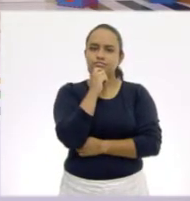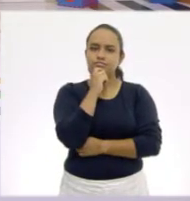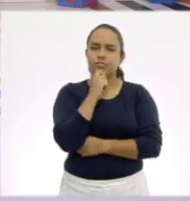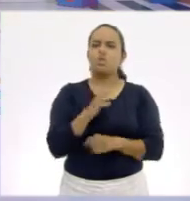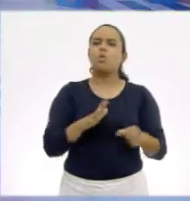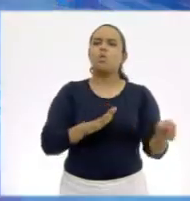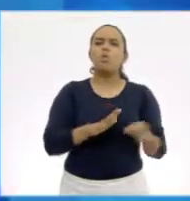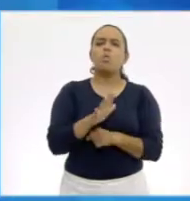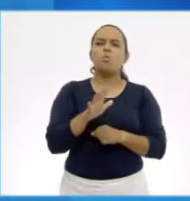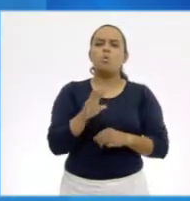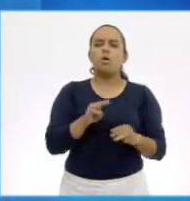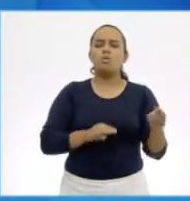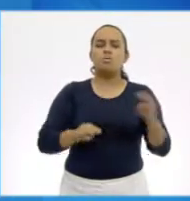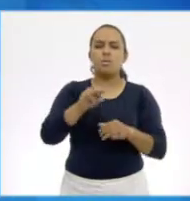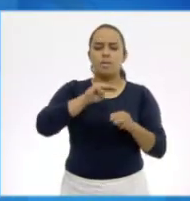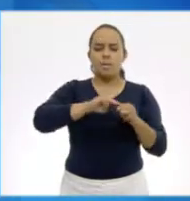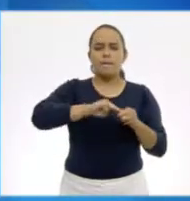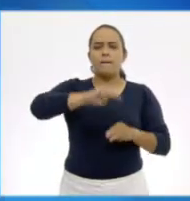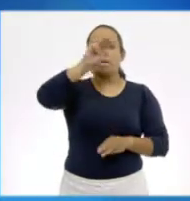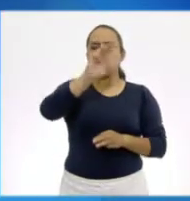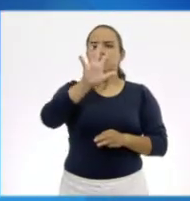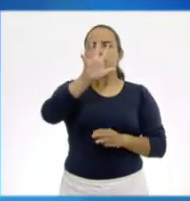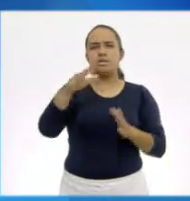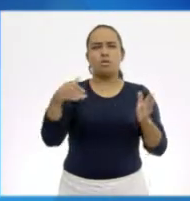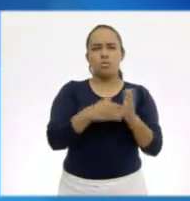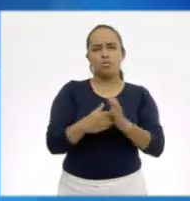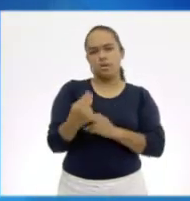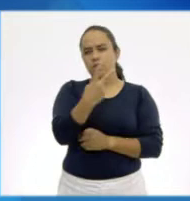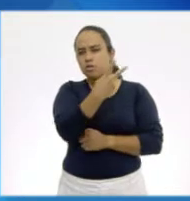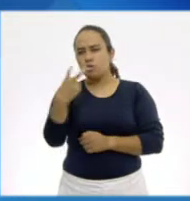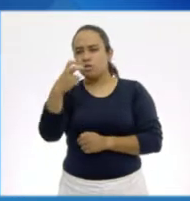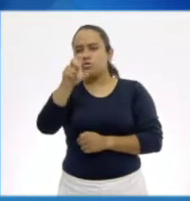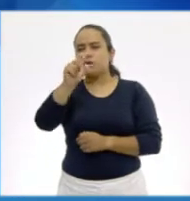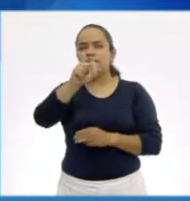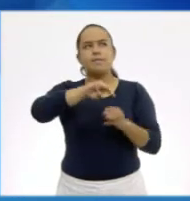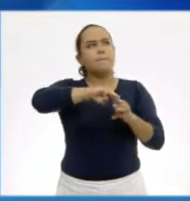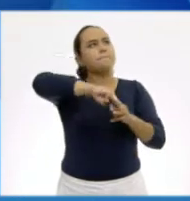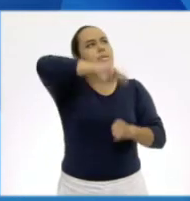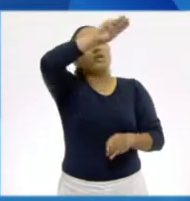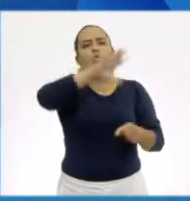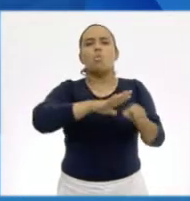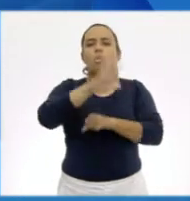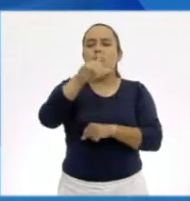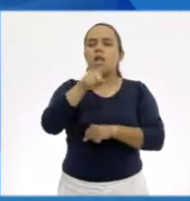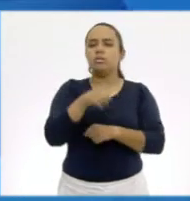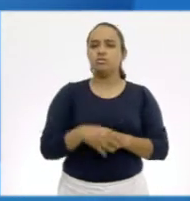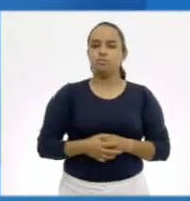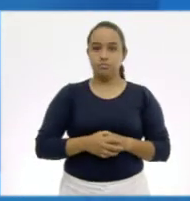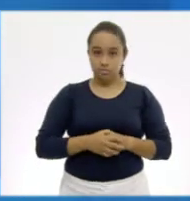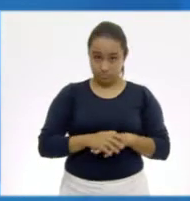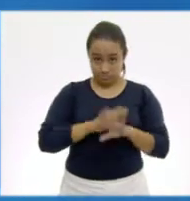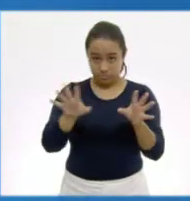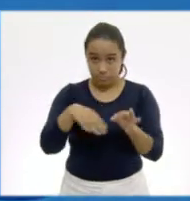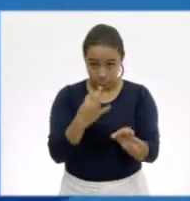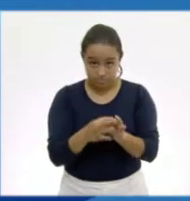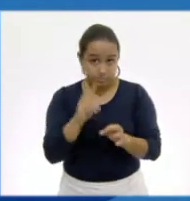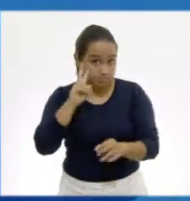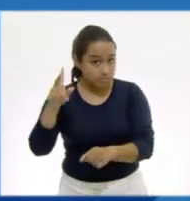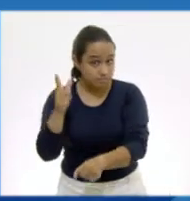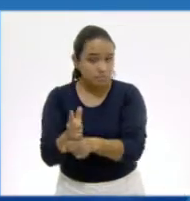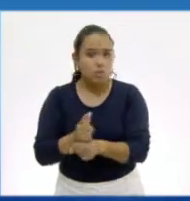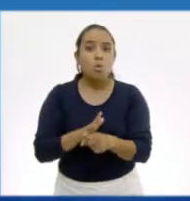¿Qué montaña mide 5,220 metros de altura? ¿Ya la tienen? ¿La tienes?